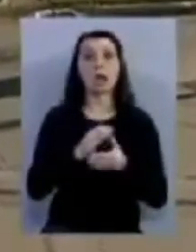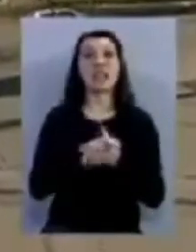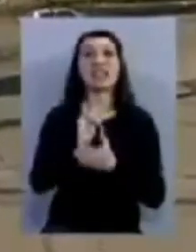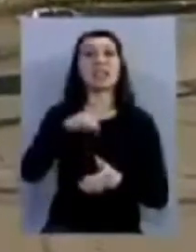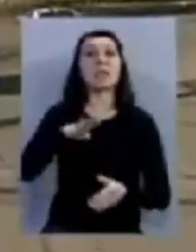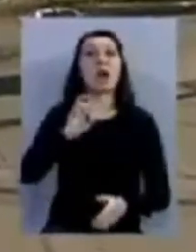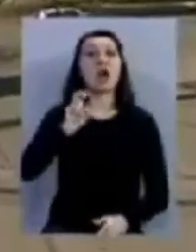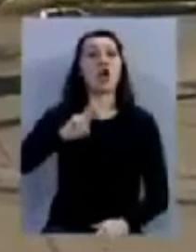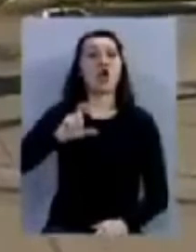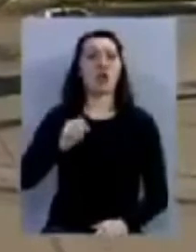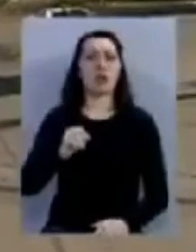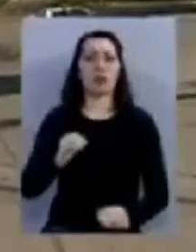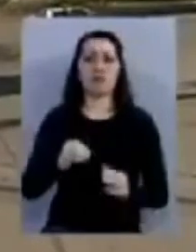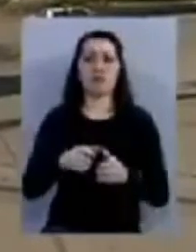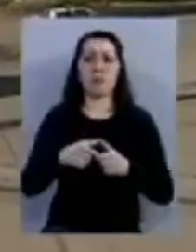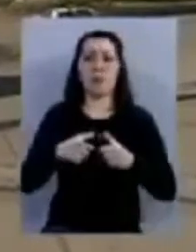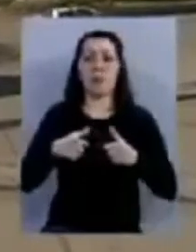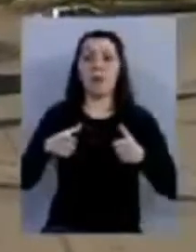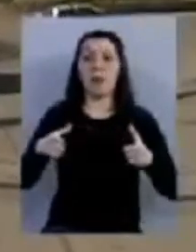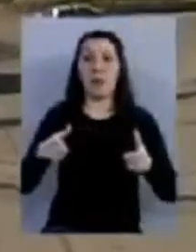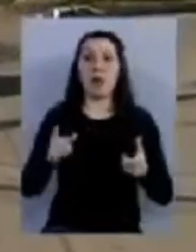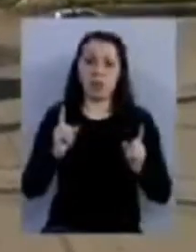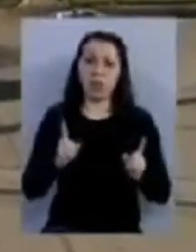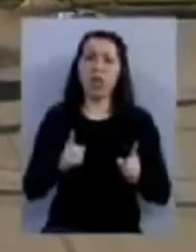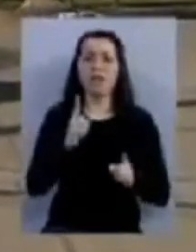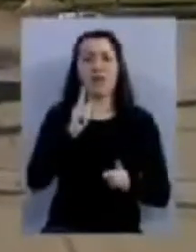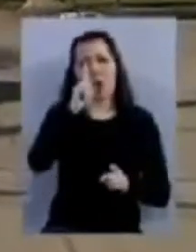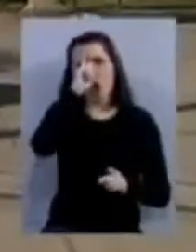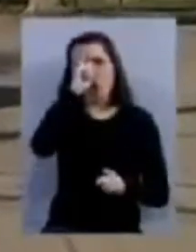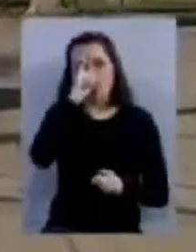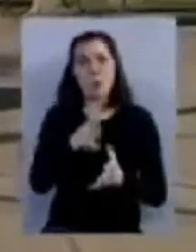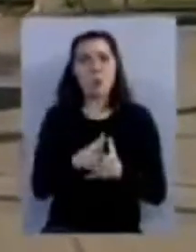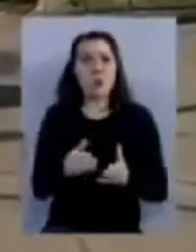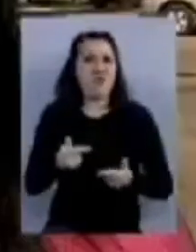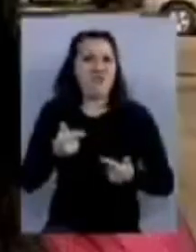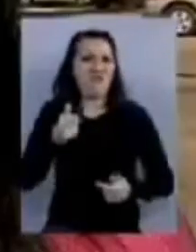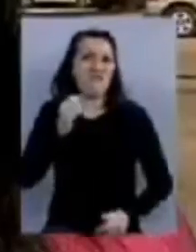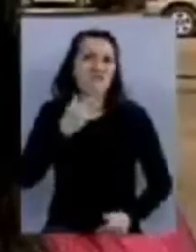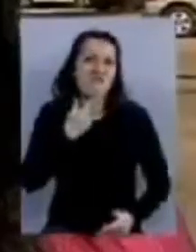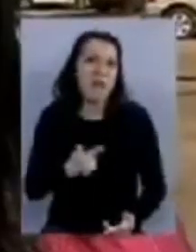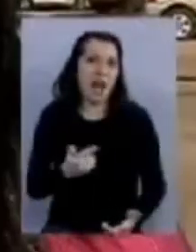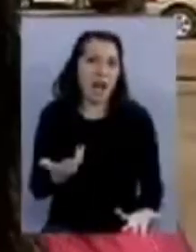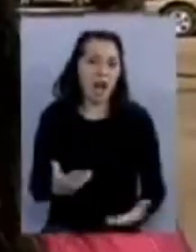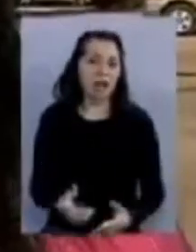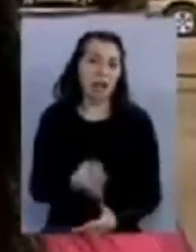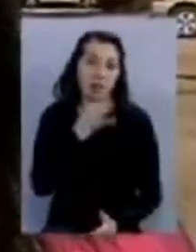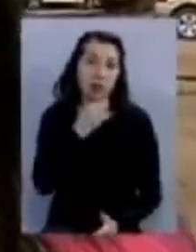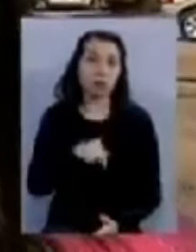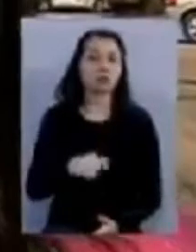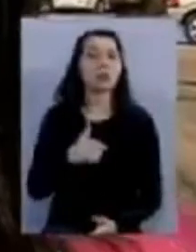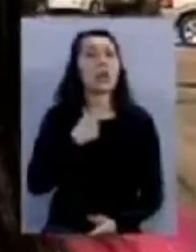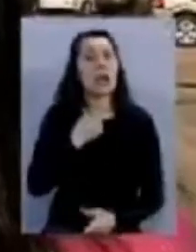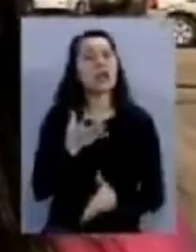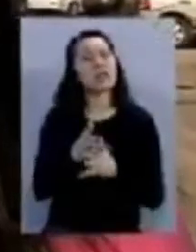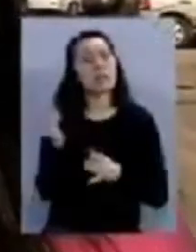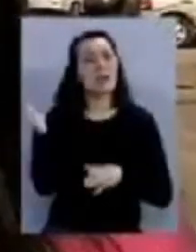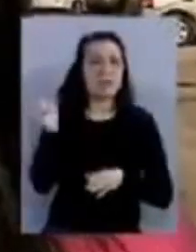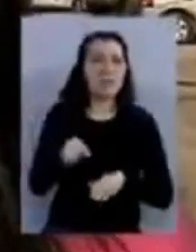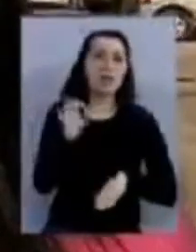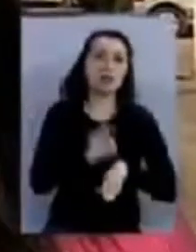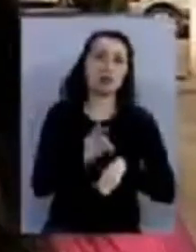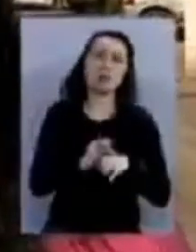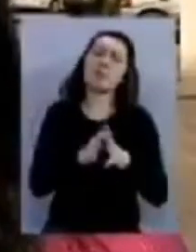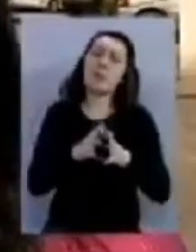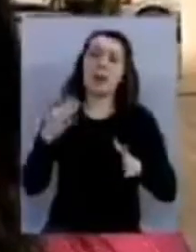creciendo. Tiene que haber un hospital más bacán, digo yo. Que hubieran doctores, eso es lo más importante, yo